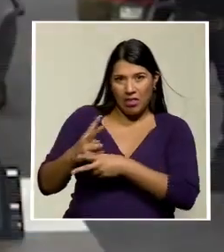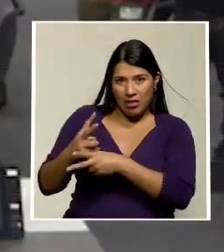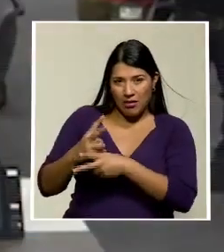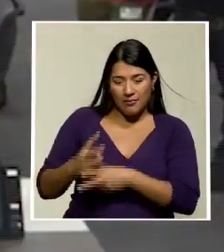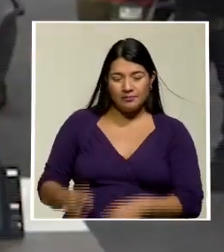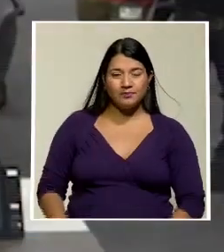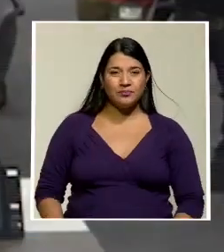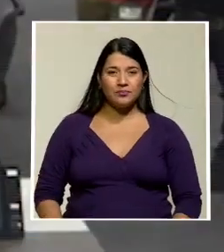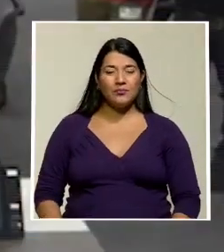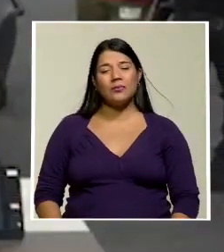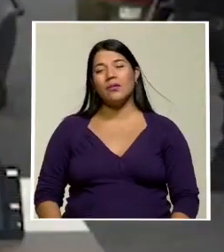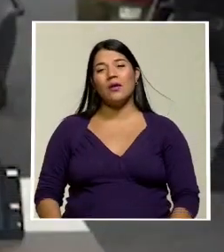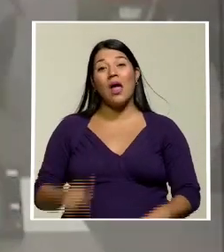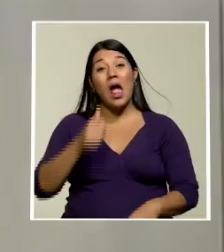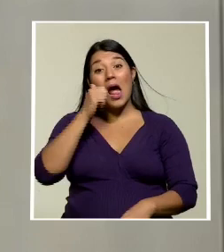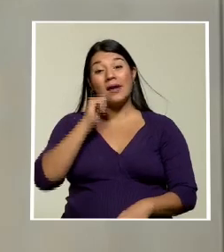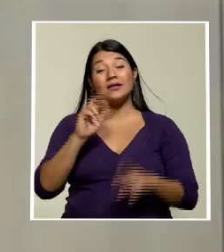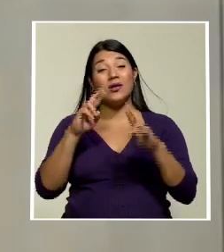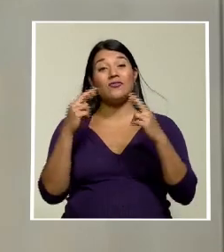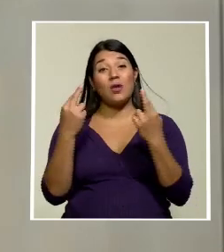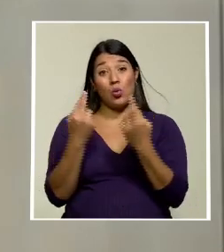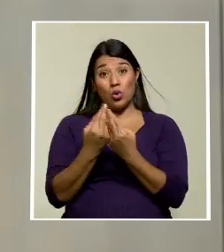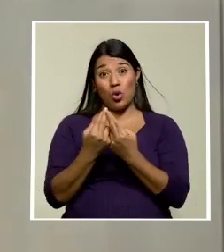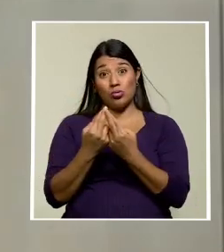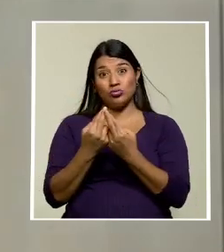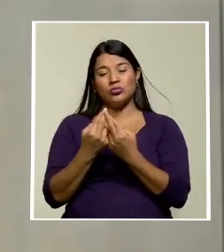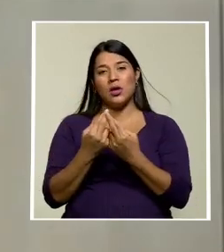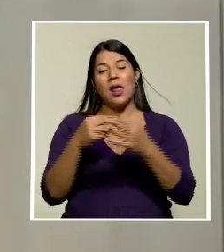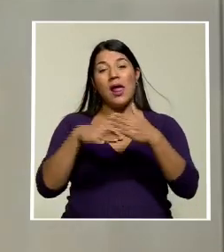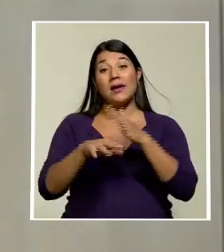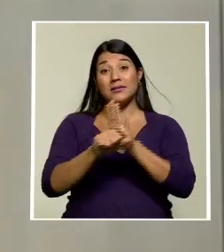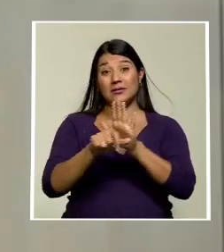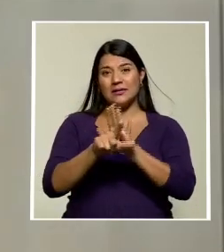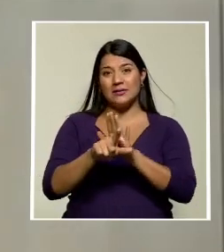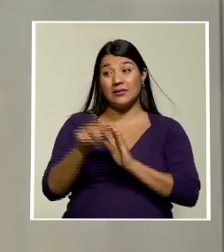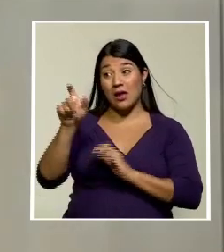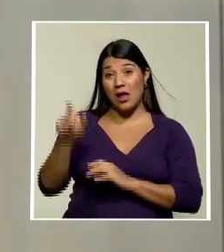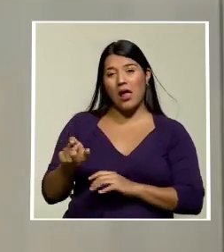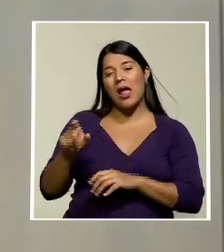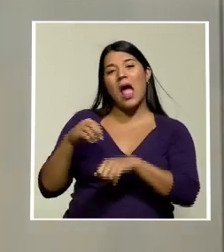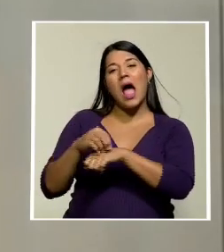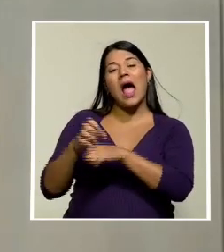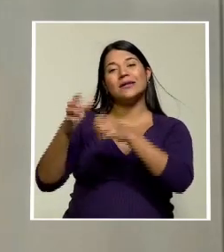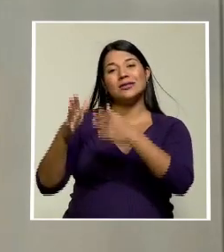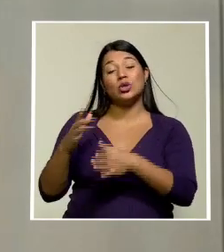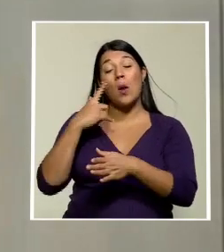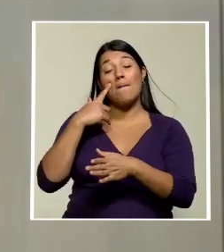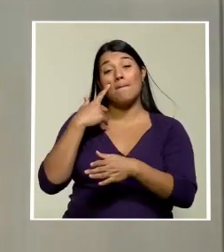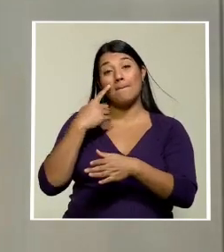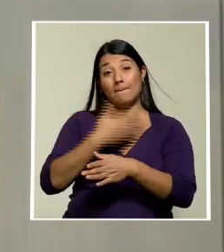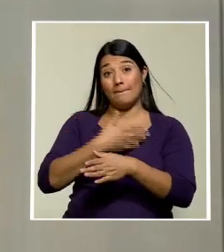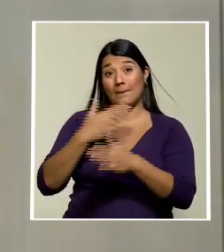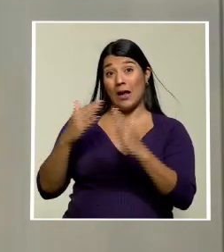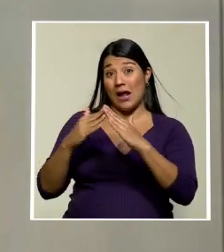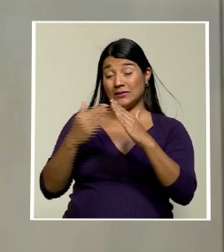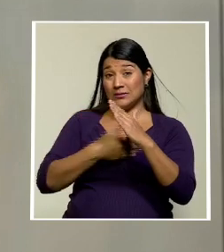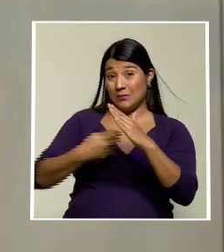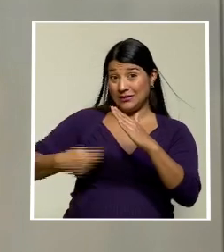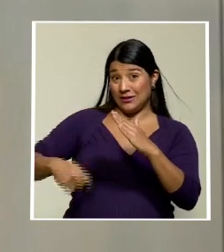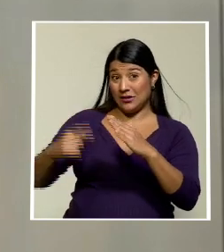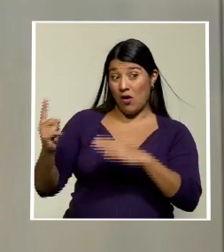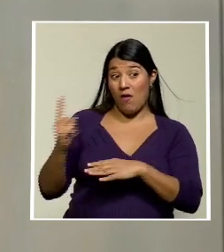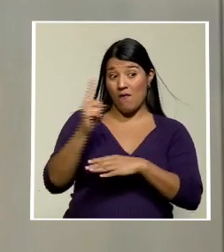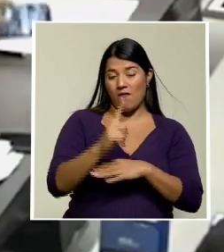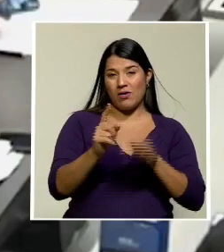La comparecencia del ex asesor presidencial y quien fuese la mano derecha del presidente Carlos Alvarado el economista